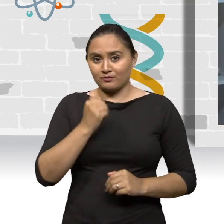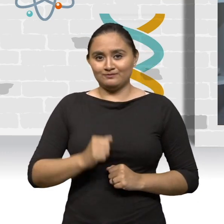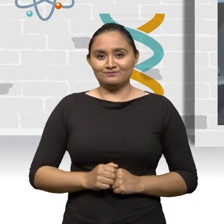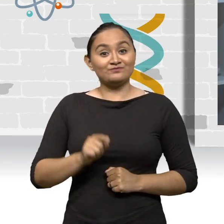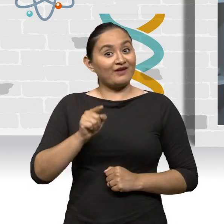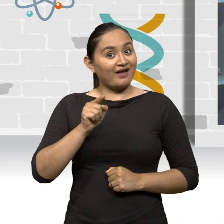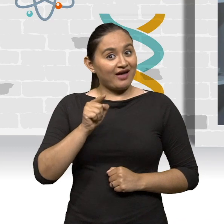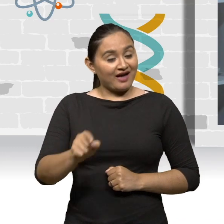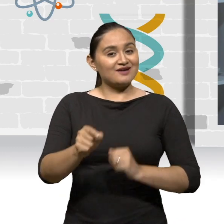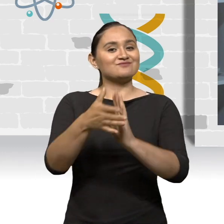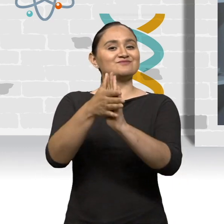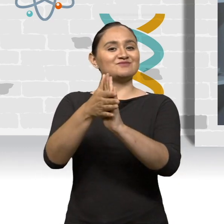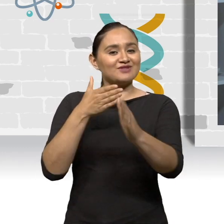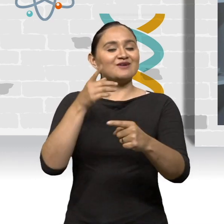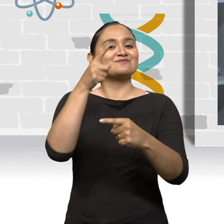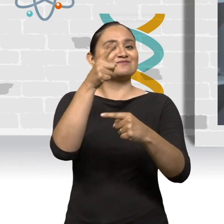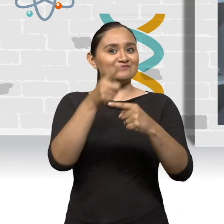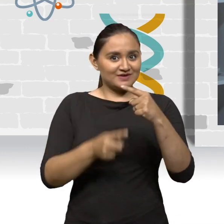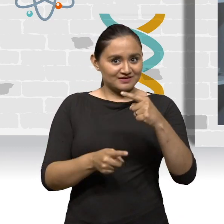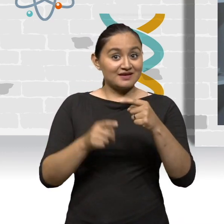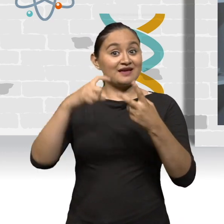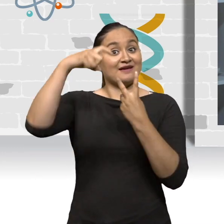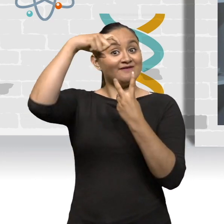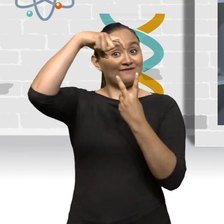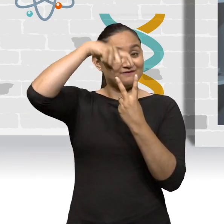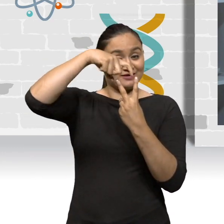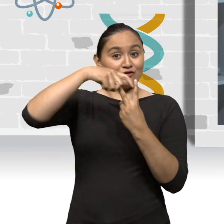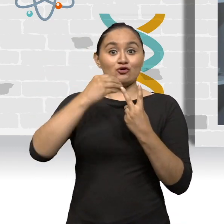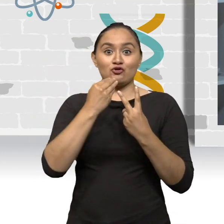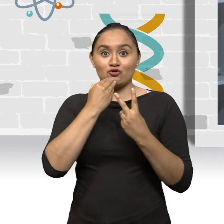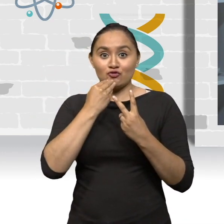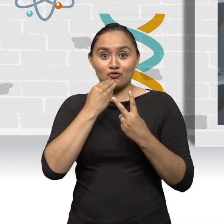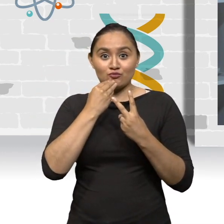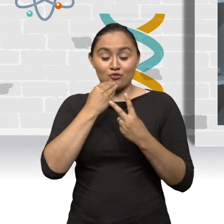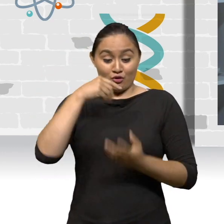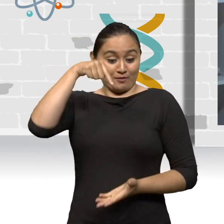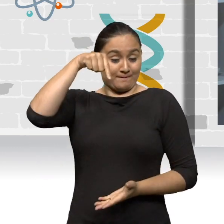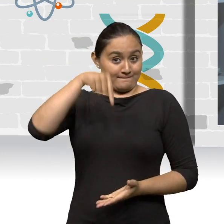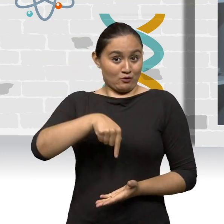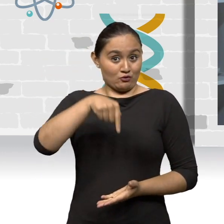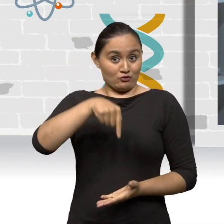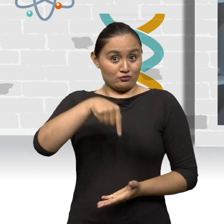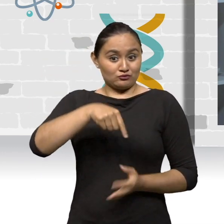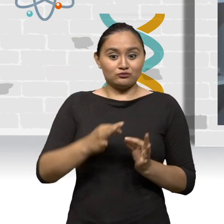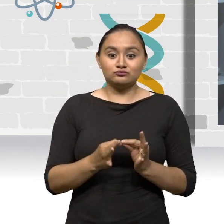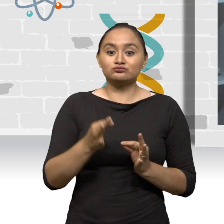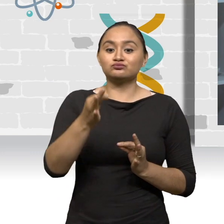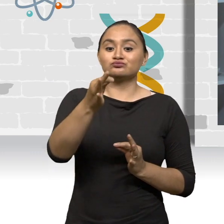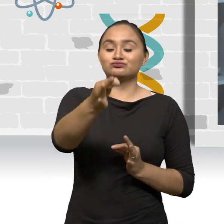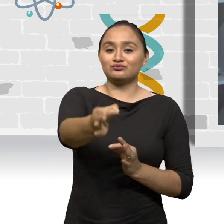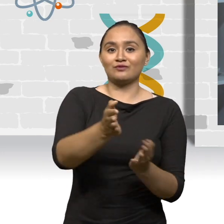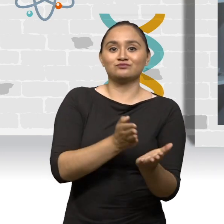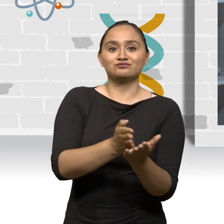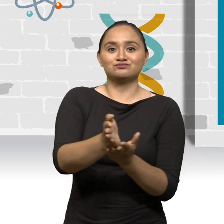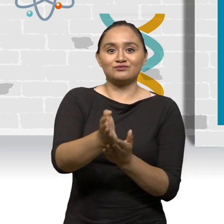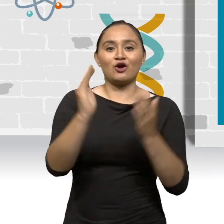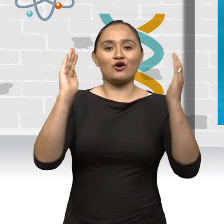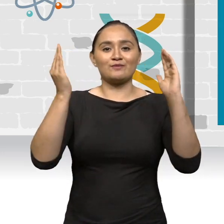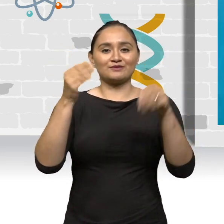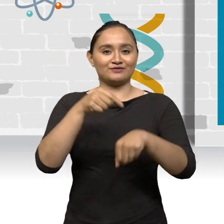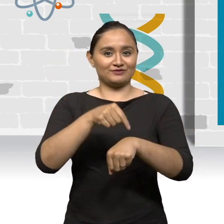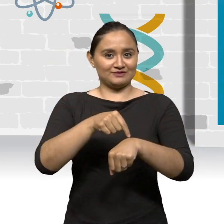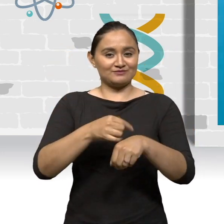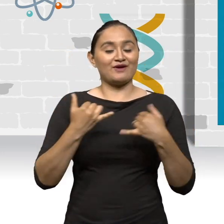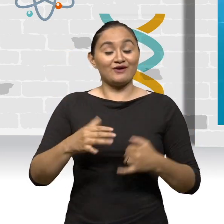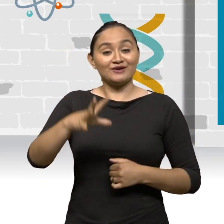velocidad media es una magnitud vectorial que relaciona la variación de posición, es decir, el desplazamiento, con el tiempo que tarda en darse.